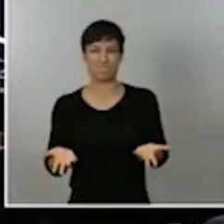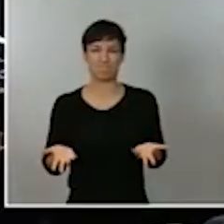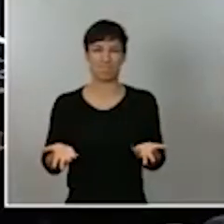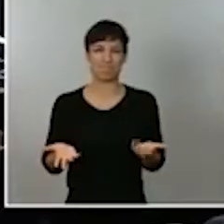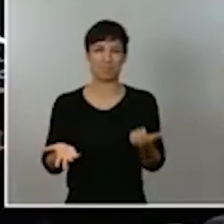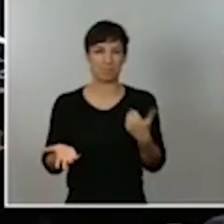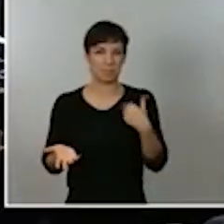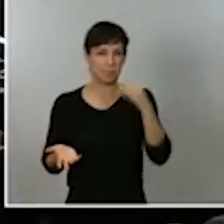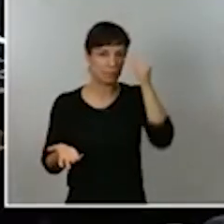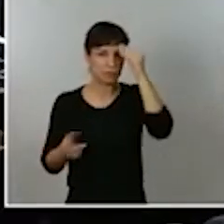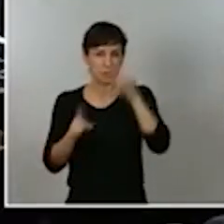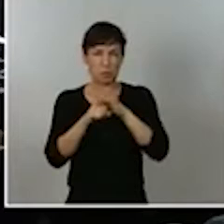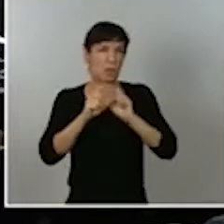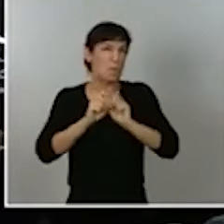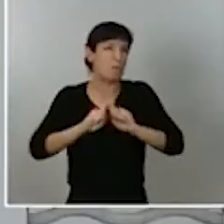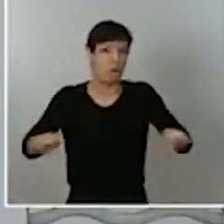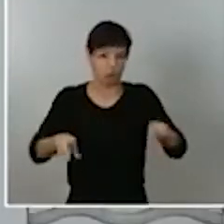escenarios